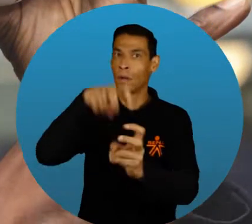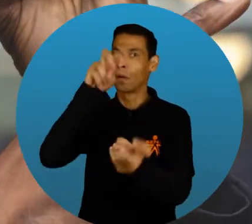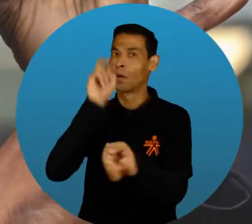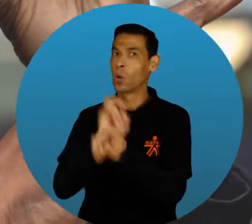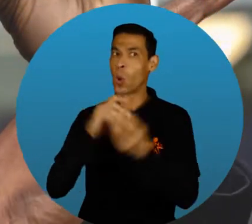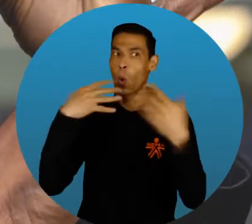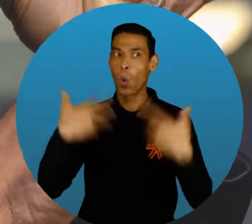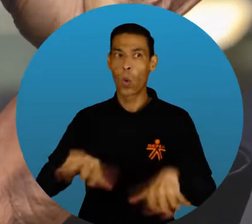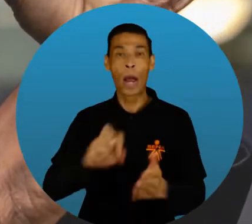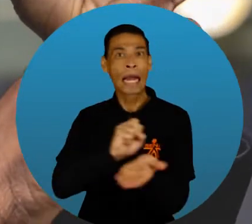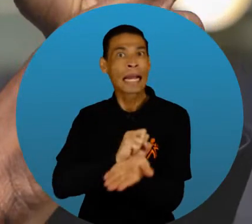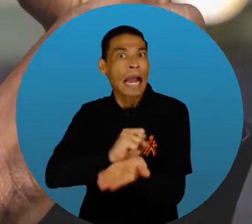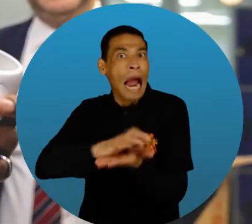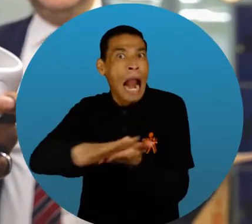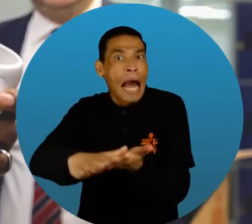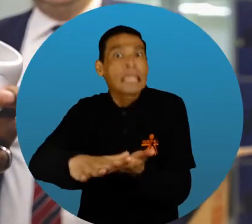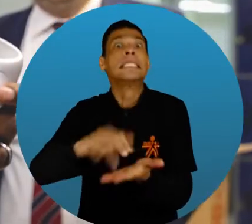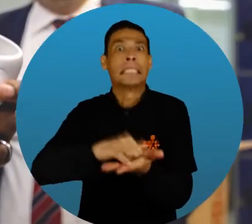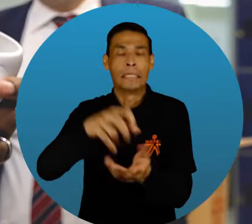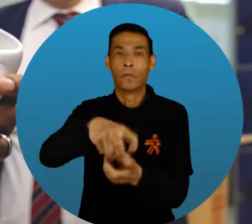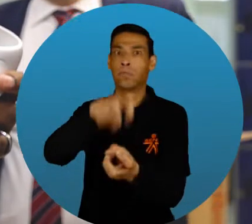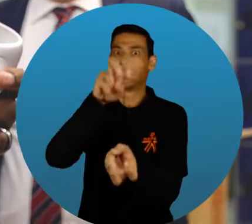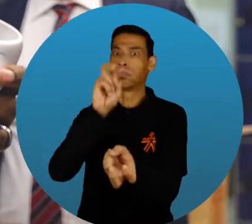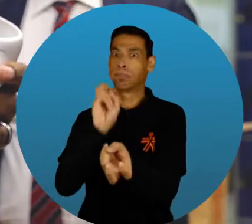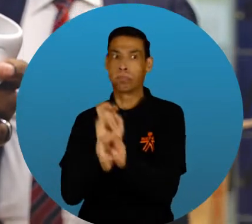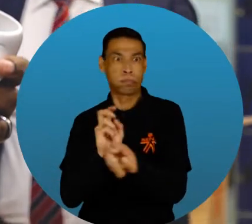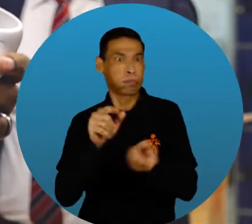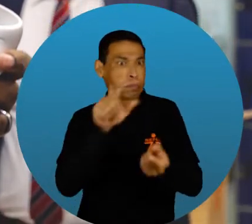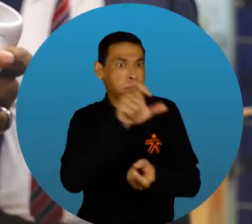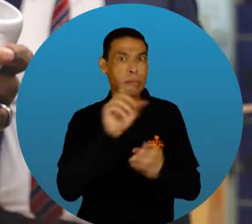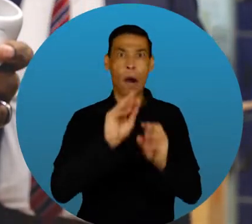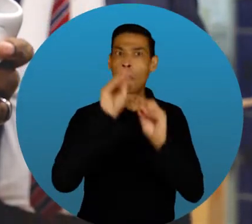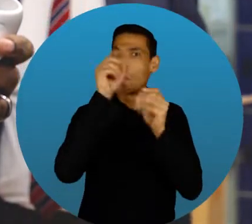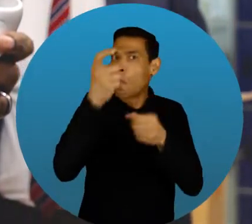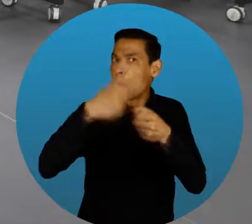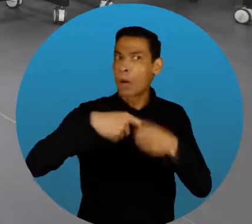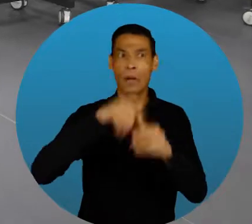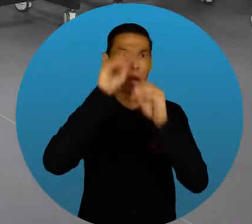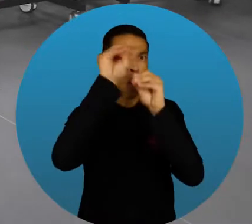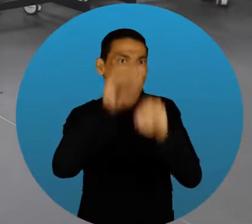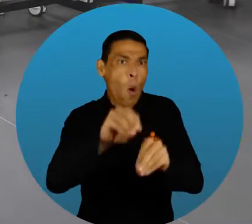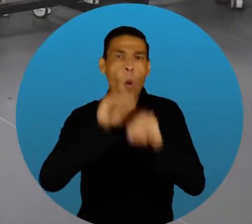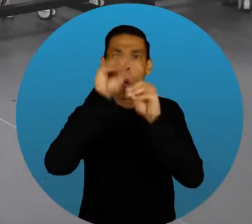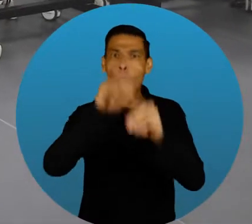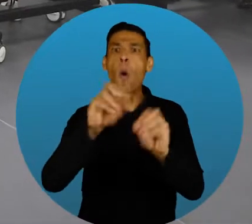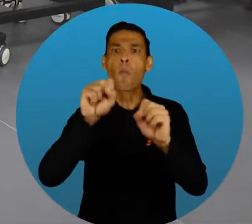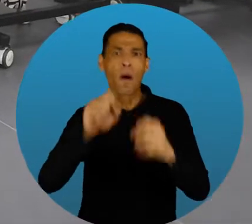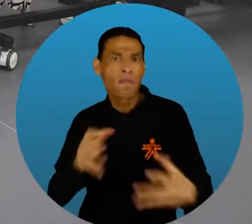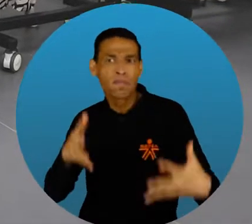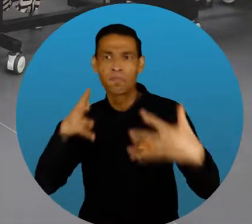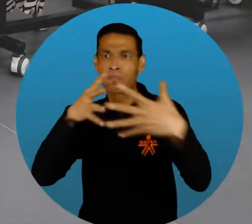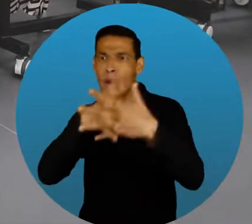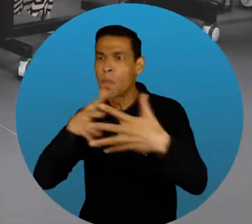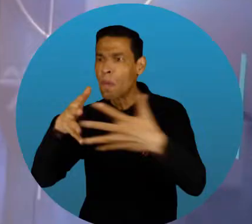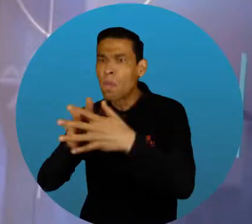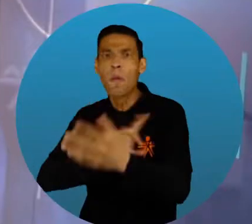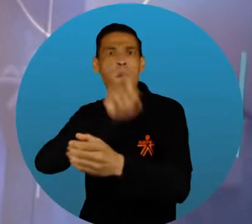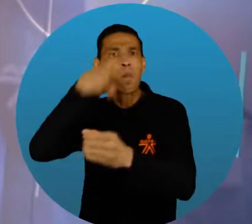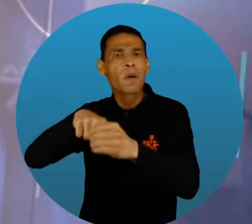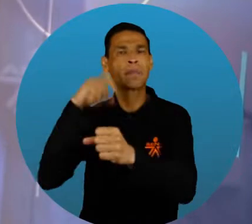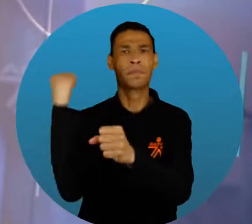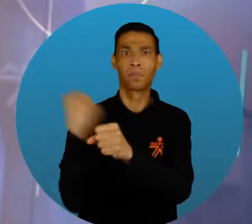es gratuito para las personas Los forman de tal grado que se puedan integrarse en diferentes